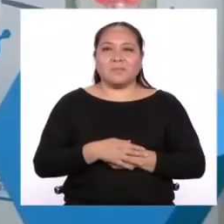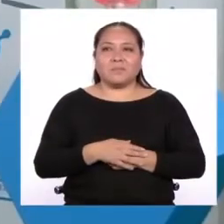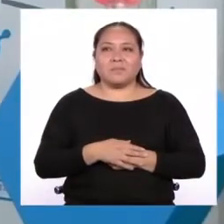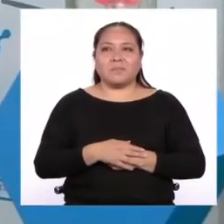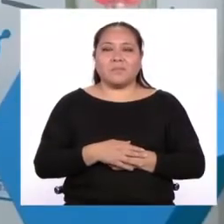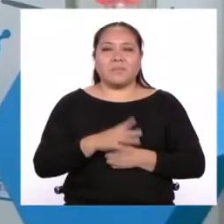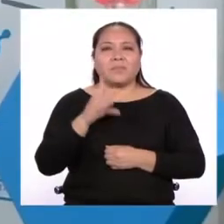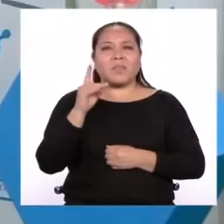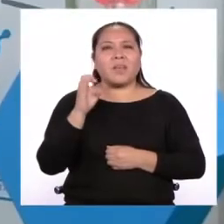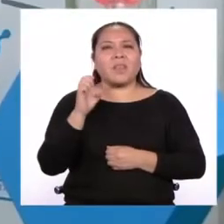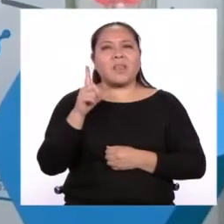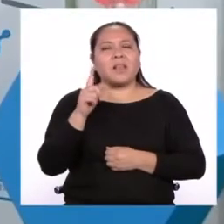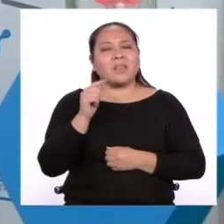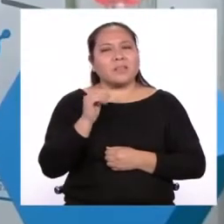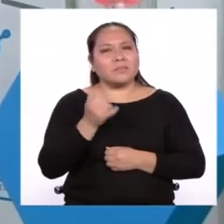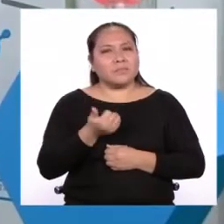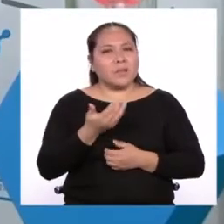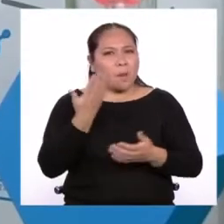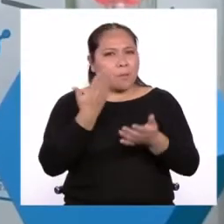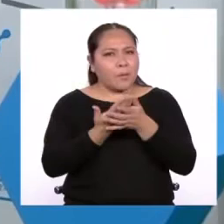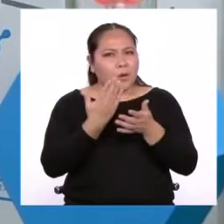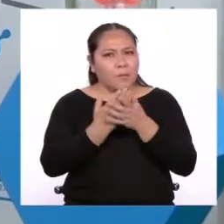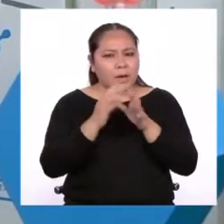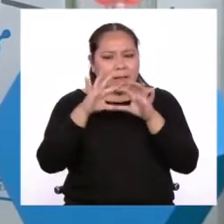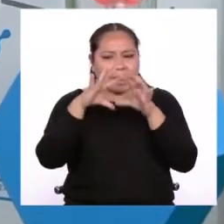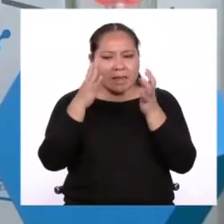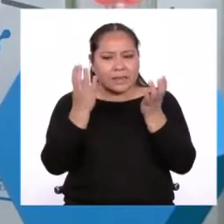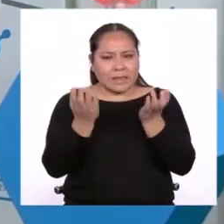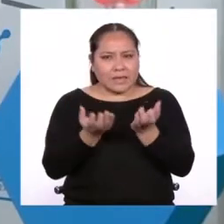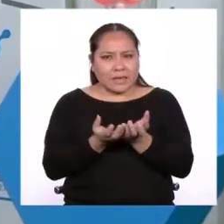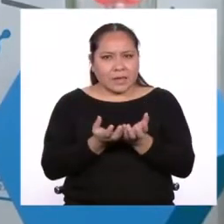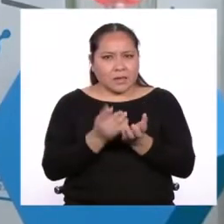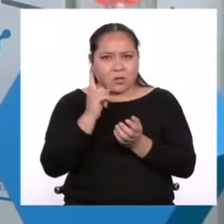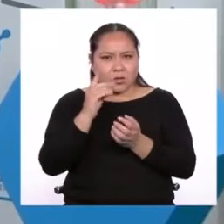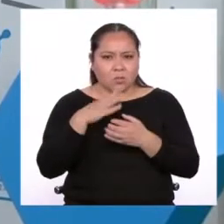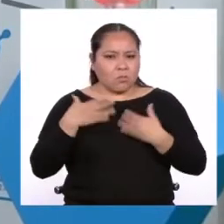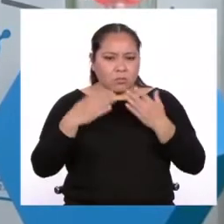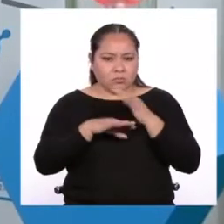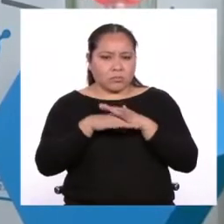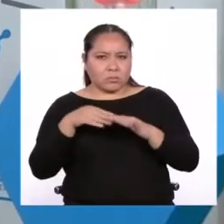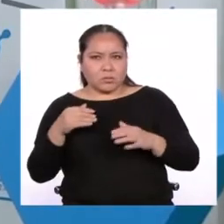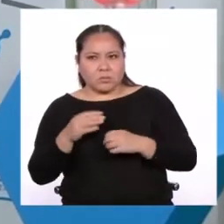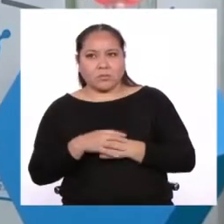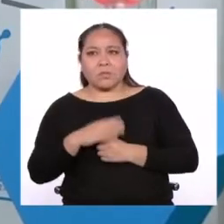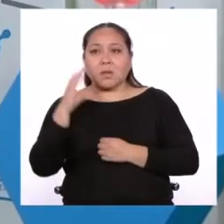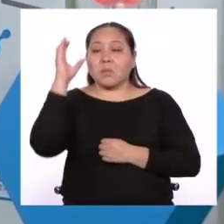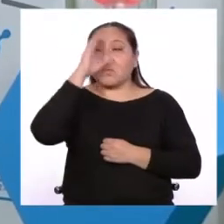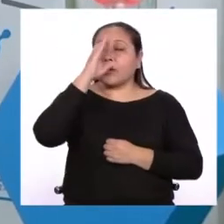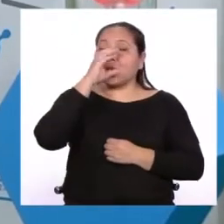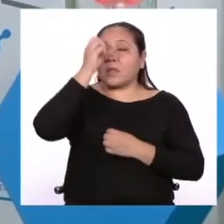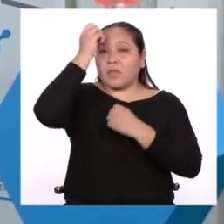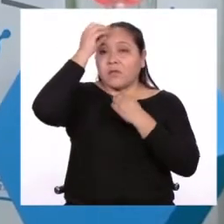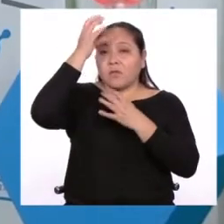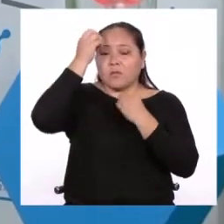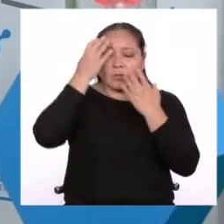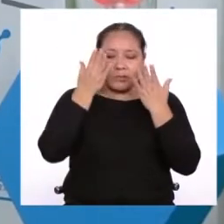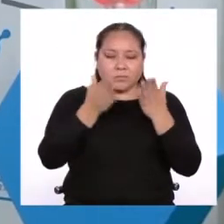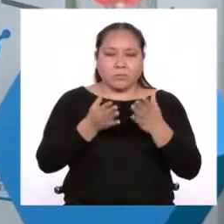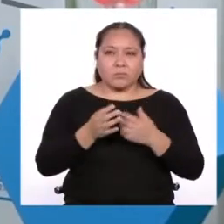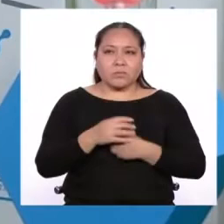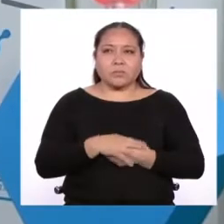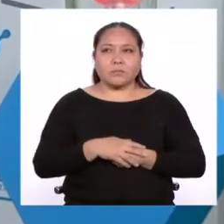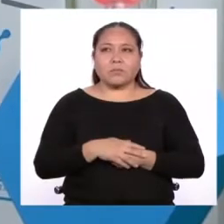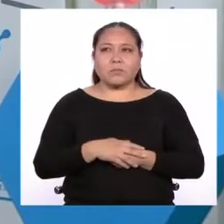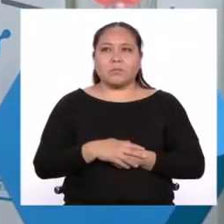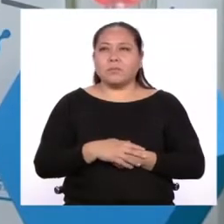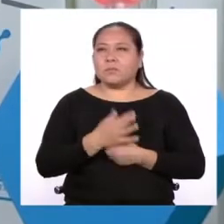Delta, ¿hay forma de probar que la Tierra es redonda sin salir de aquí? Buscando información precisa. Ok,